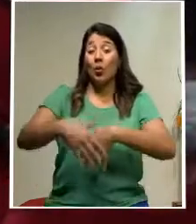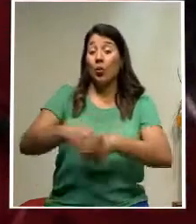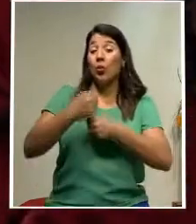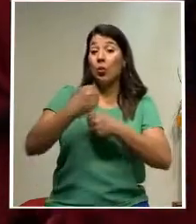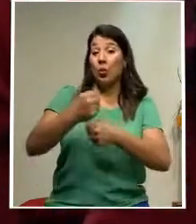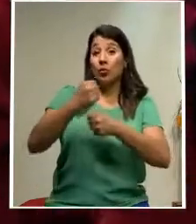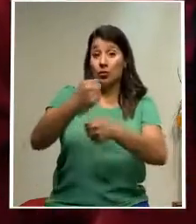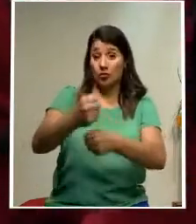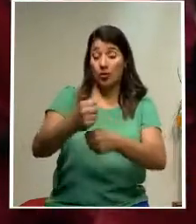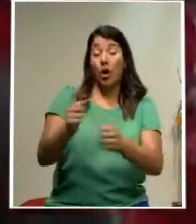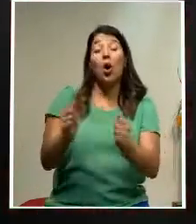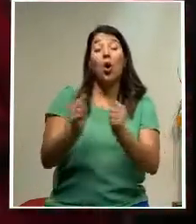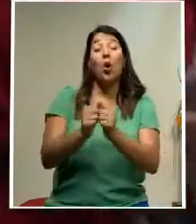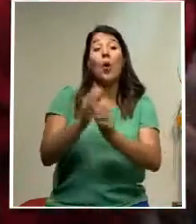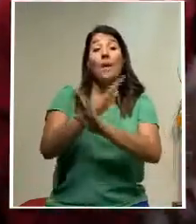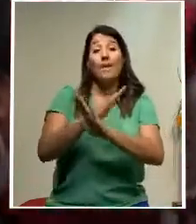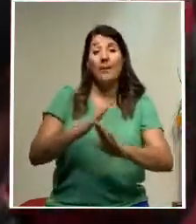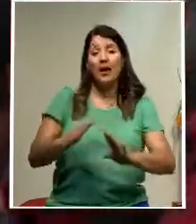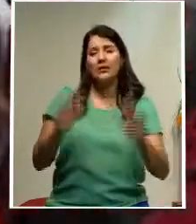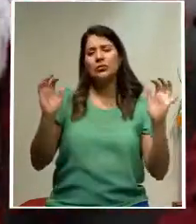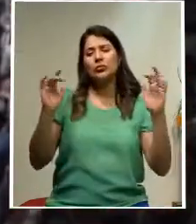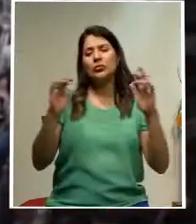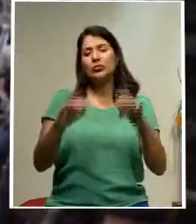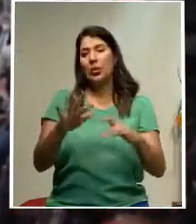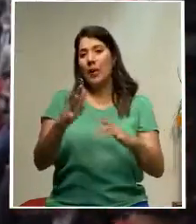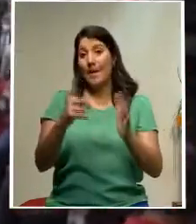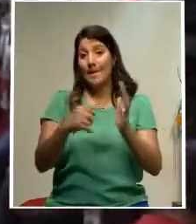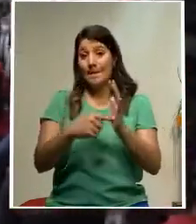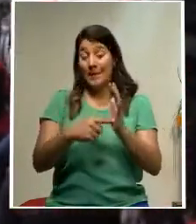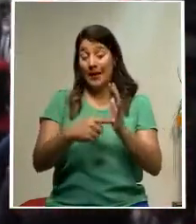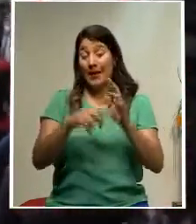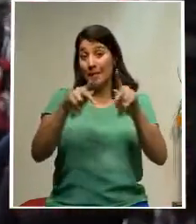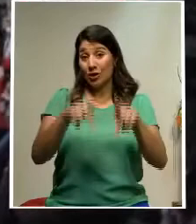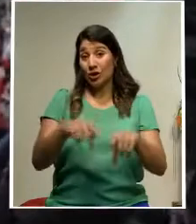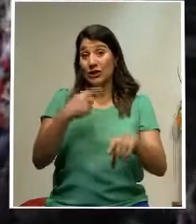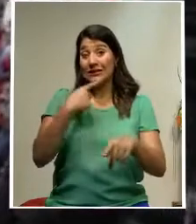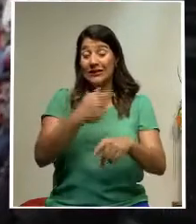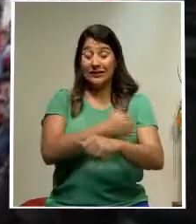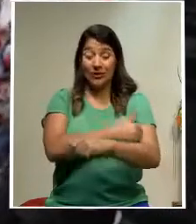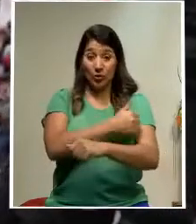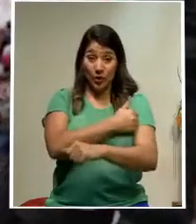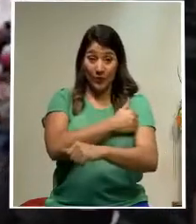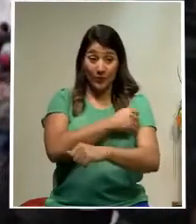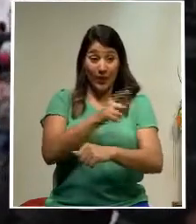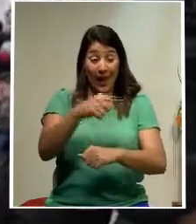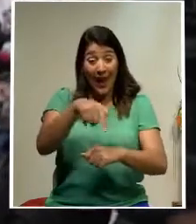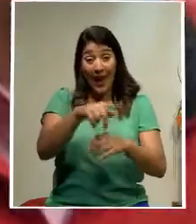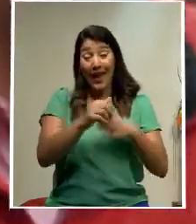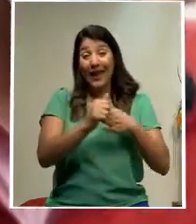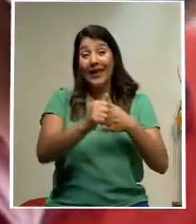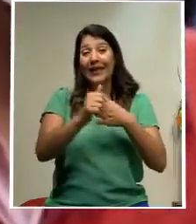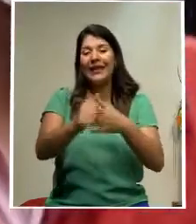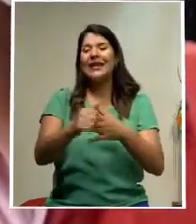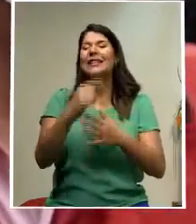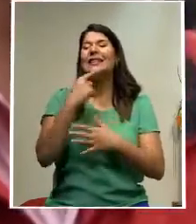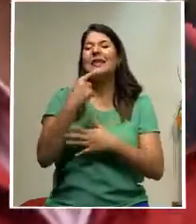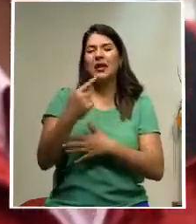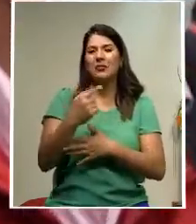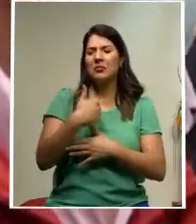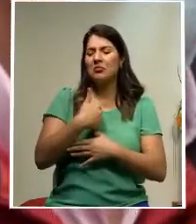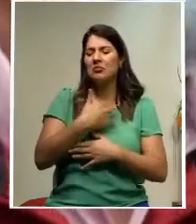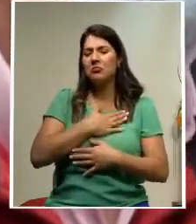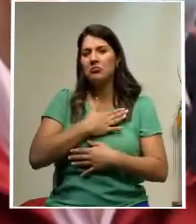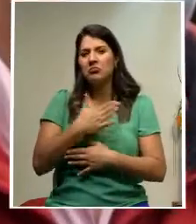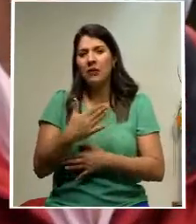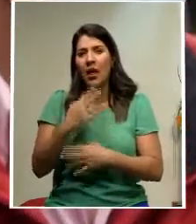desarrolló de manera pacífica, convocó a unas mil personas según las autoridades. Los líderes de la manifestación aseguran estar abiertos al